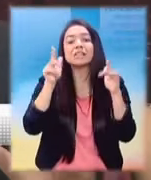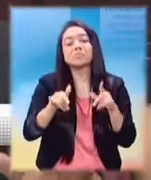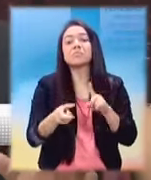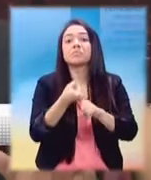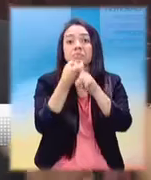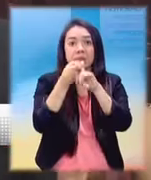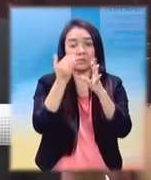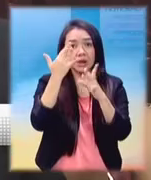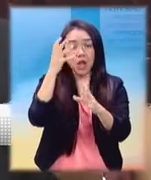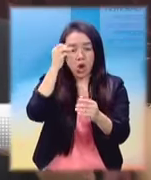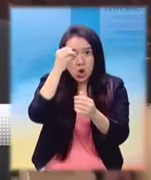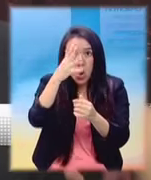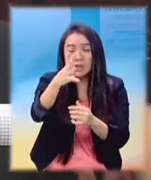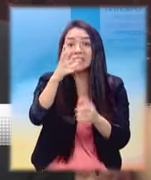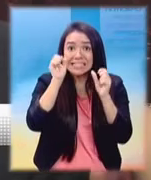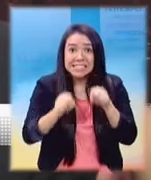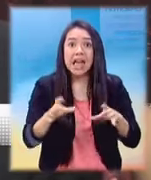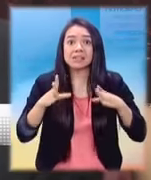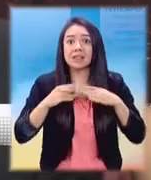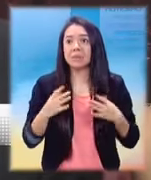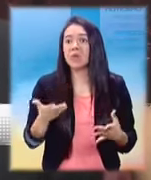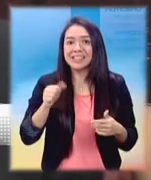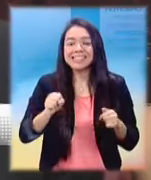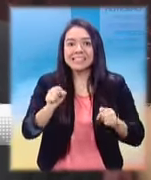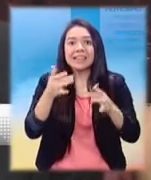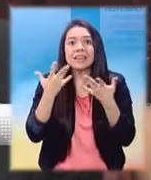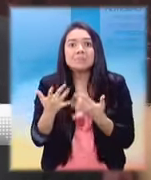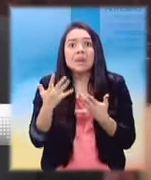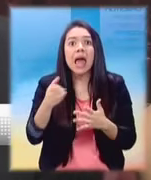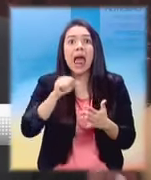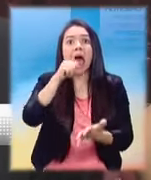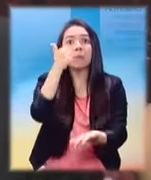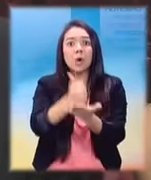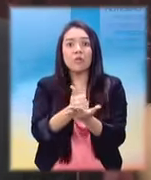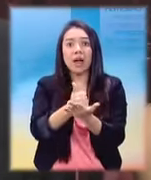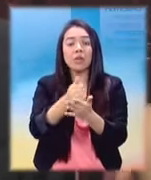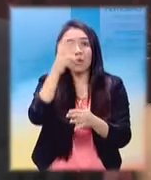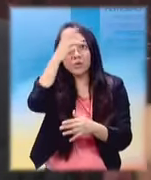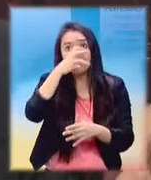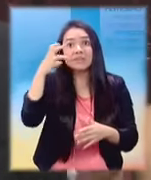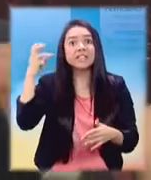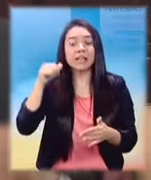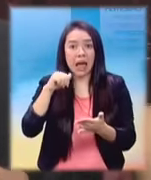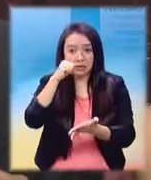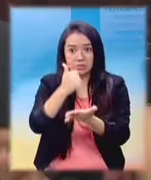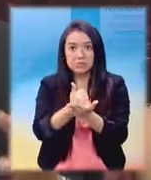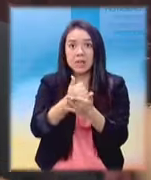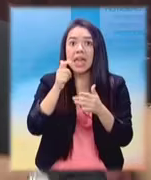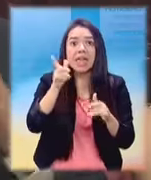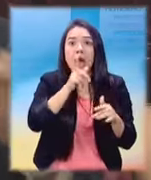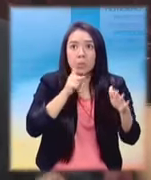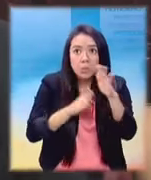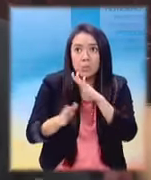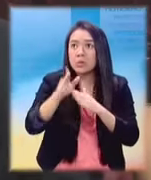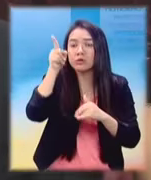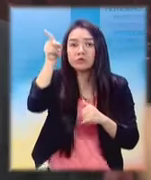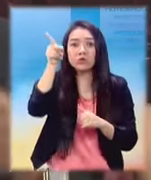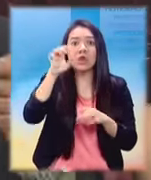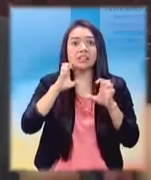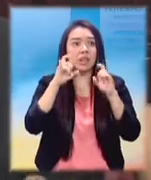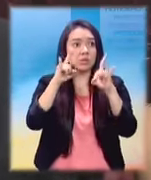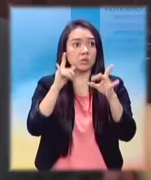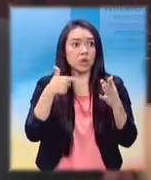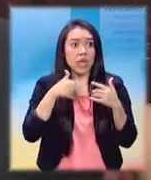al final del túnel donde los congresistas demócratas traen la iniciativa de presentar algo